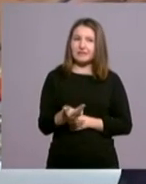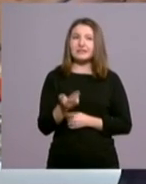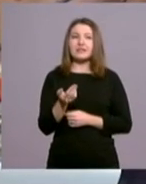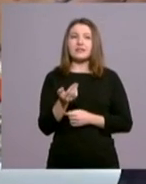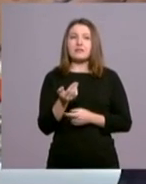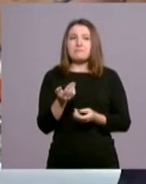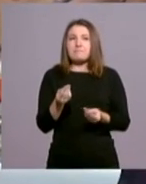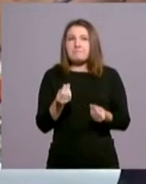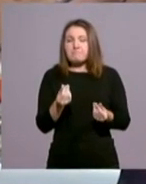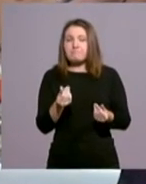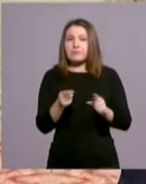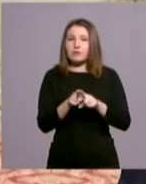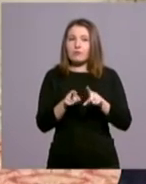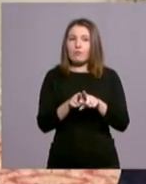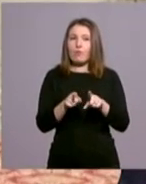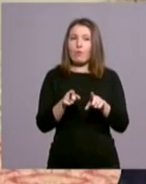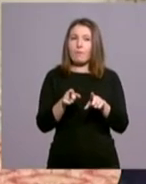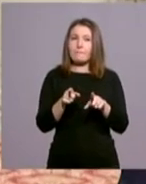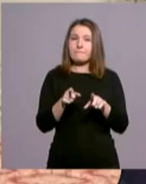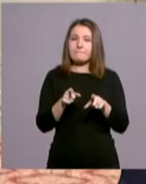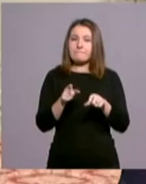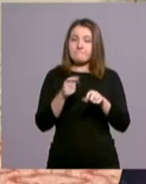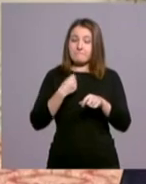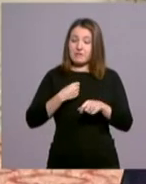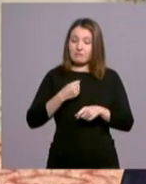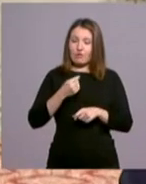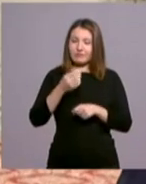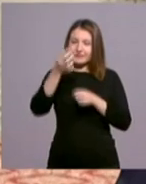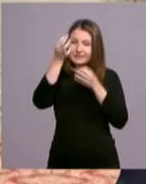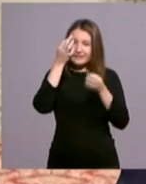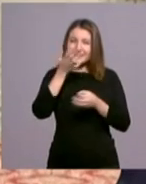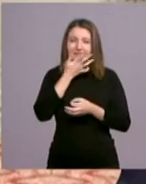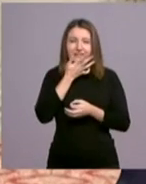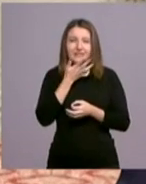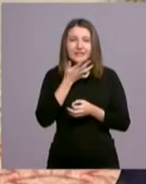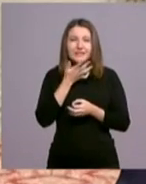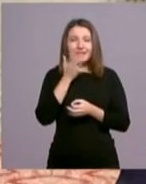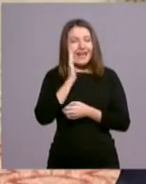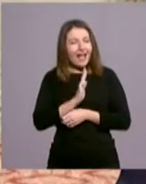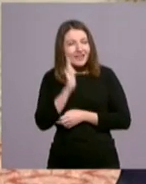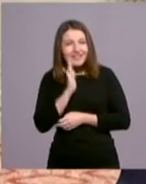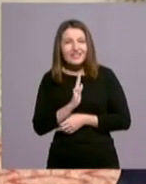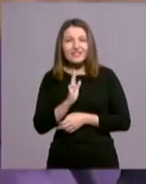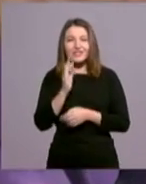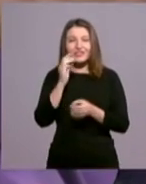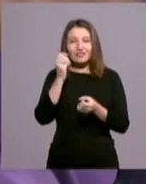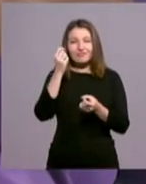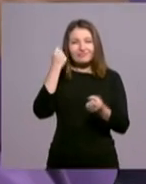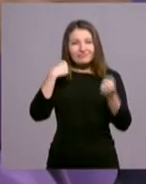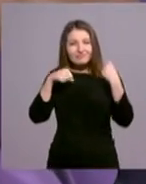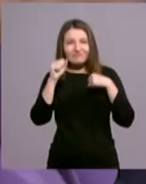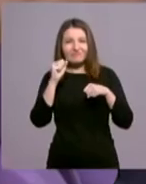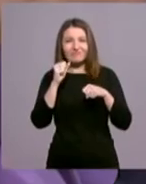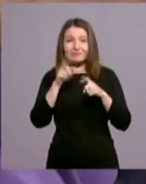llevar esos signos de ternura, lo que ha repetido también en